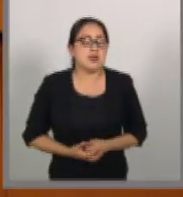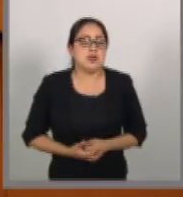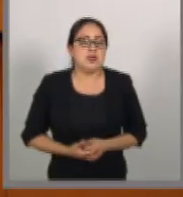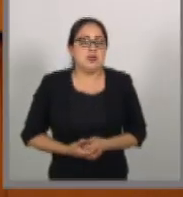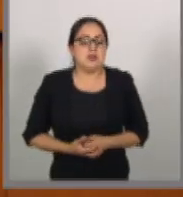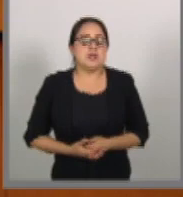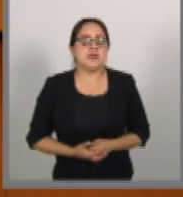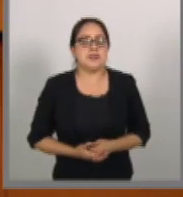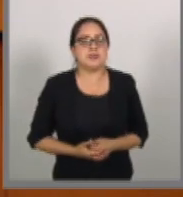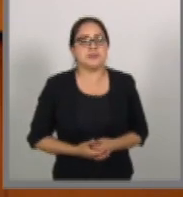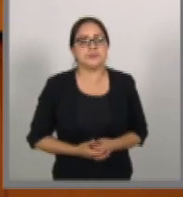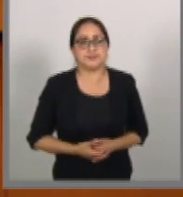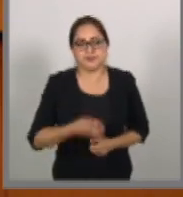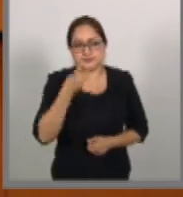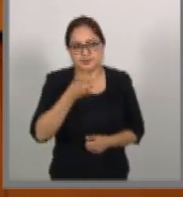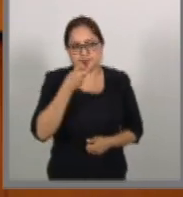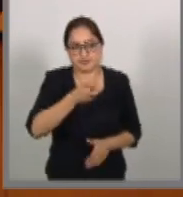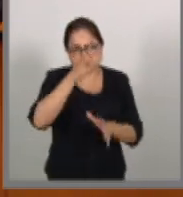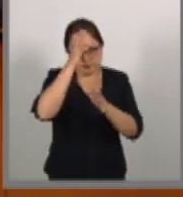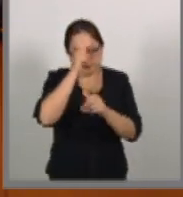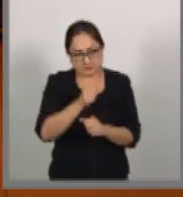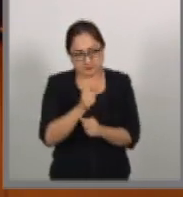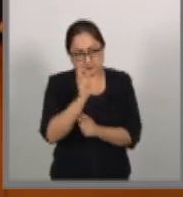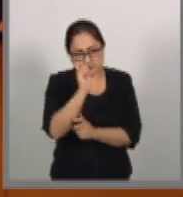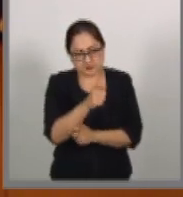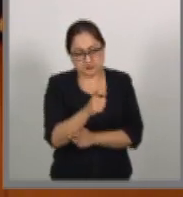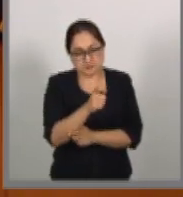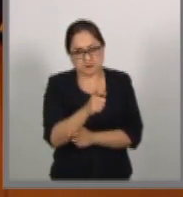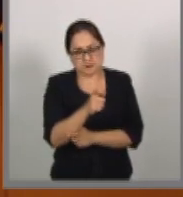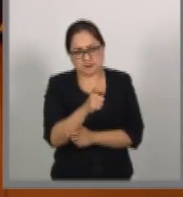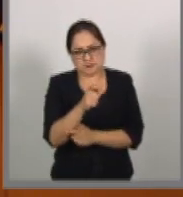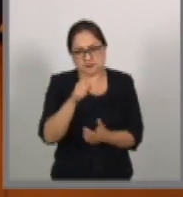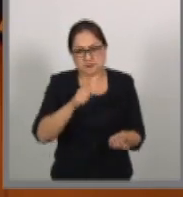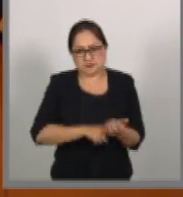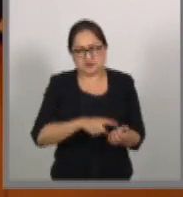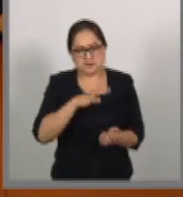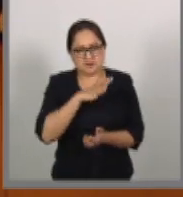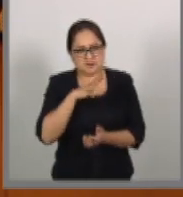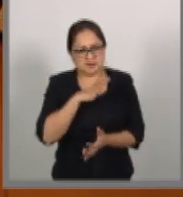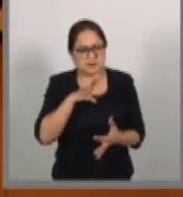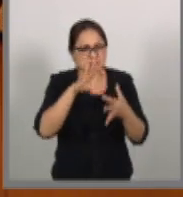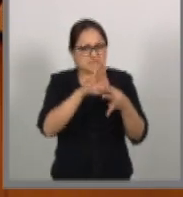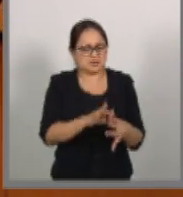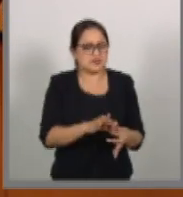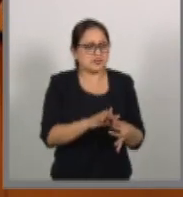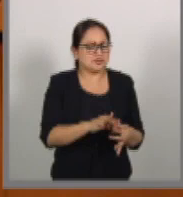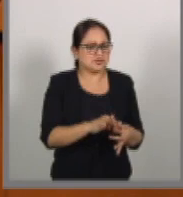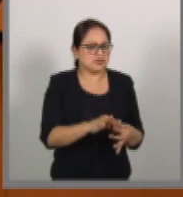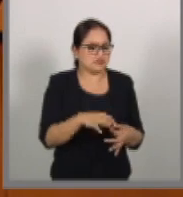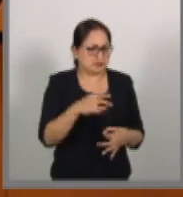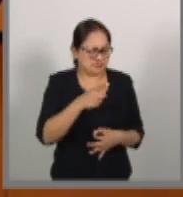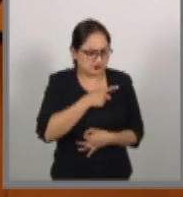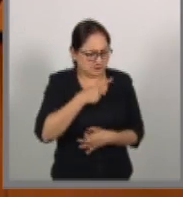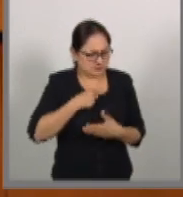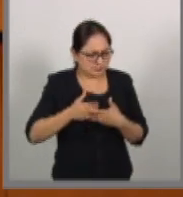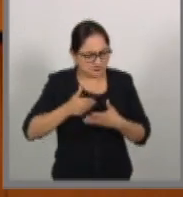Este es un acuerdo que provocó, y eso es algo que deberíamos reflexionar,